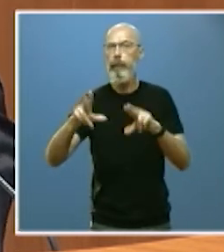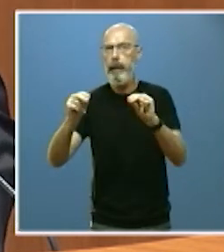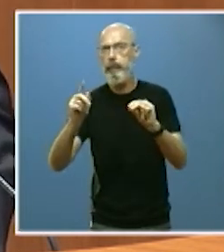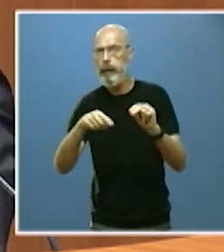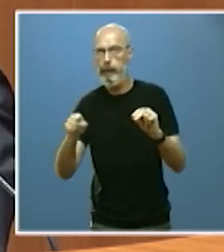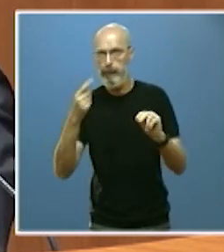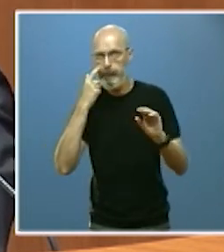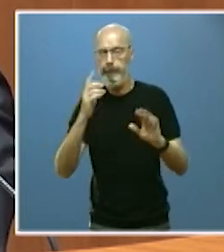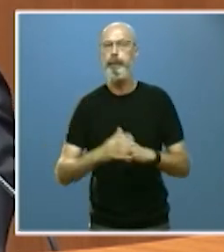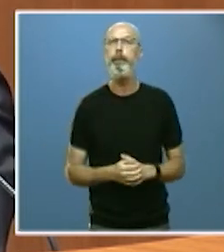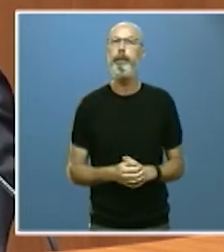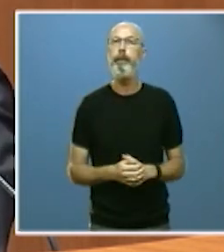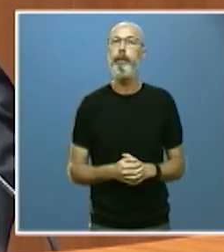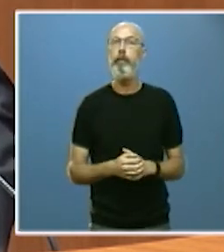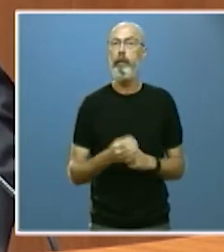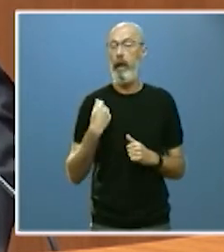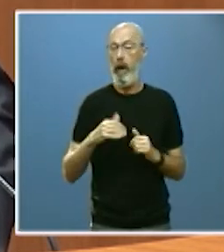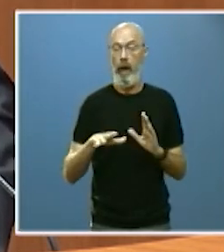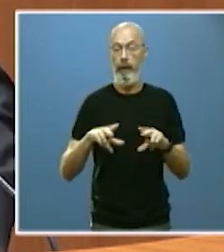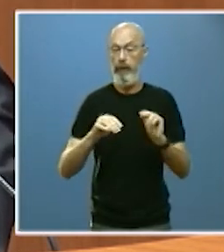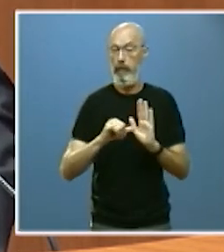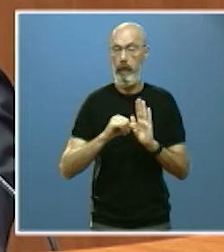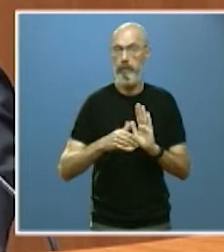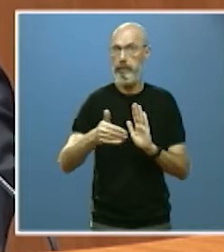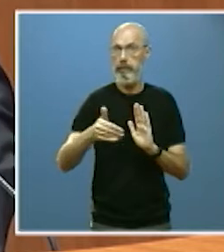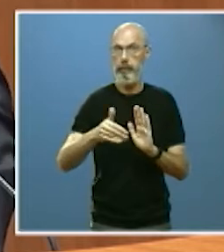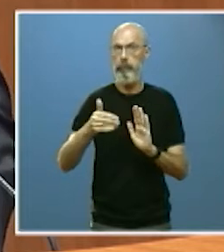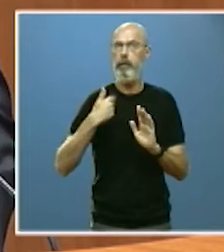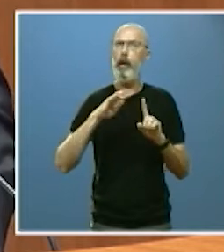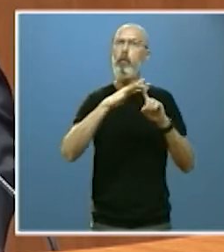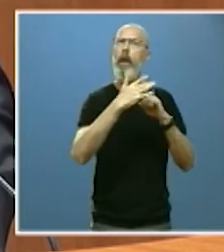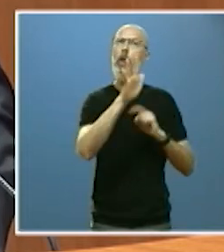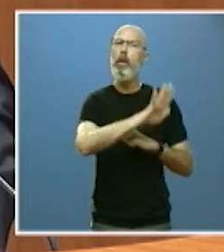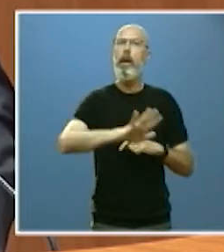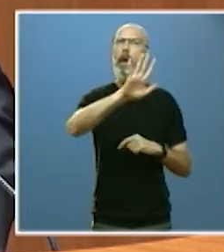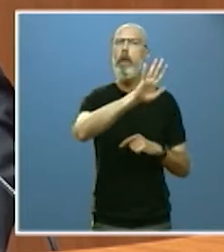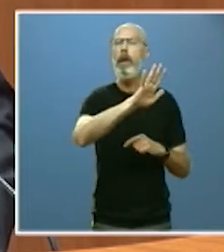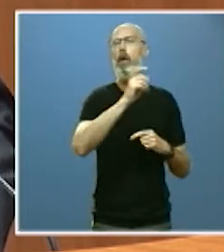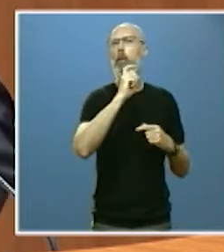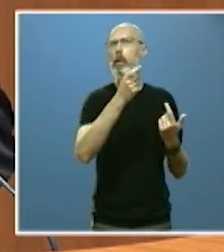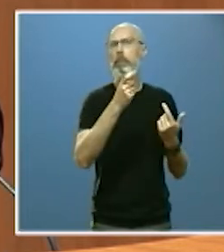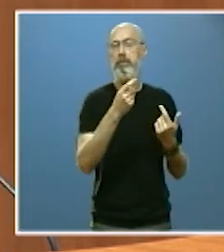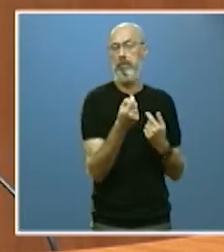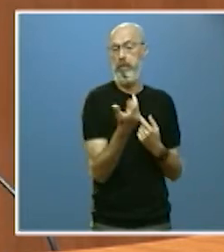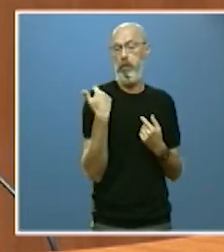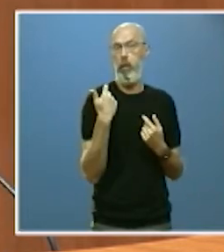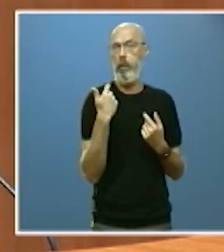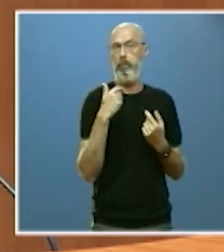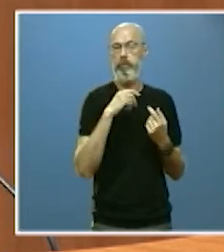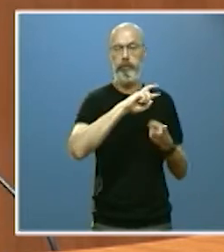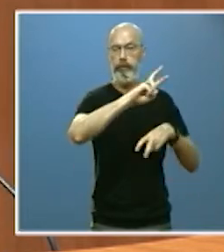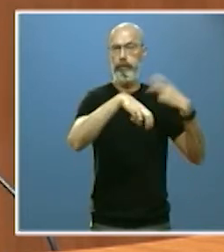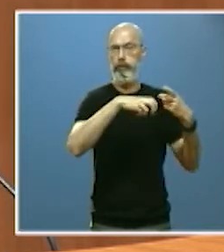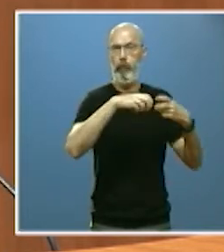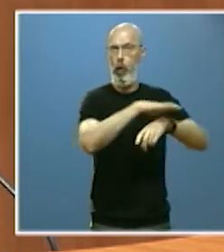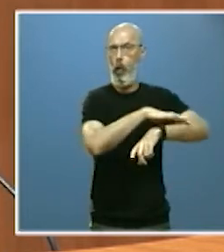Abordamos este tramo final en un contexto nacional marcado por el muy reciente cambio en el Gobierno de